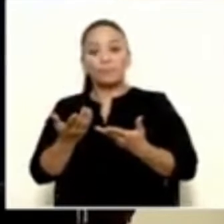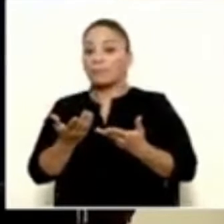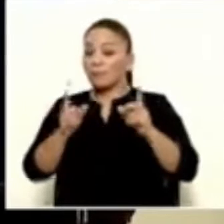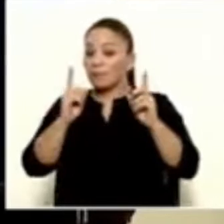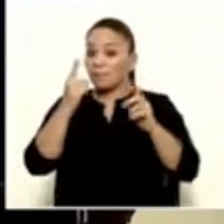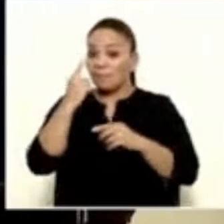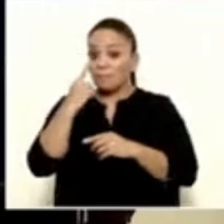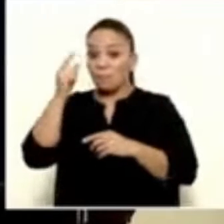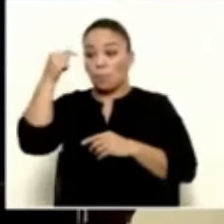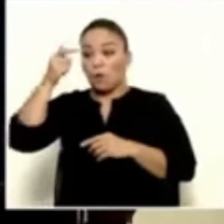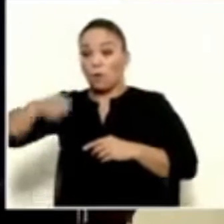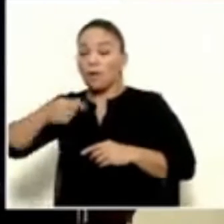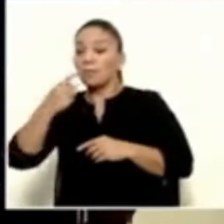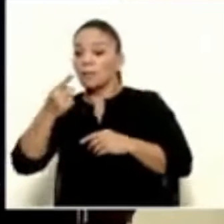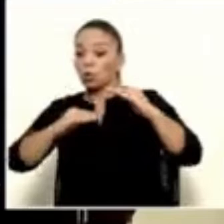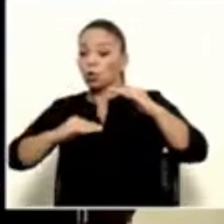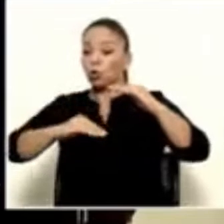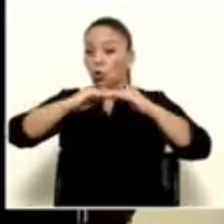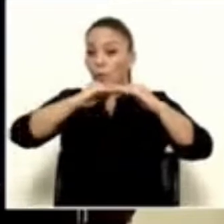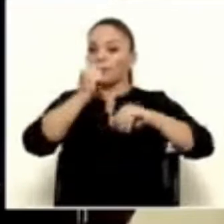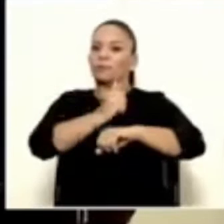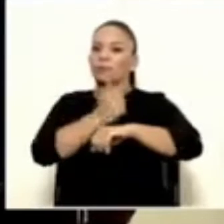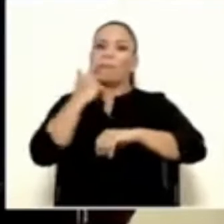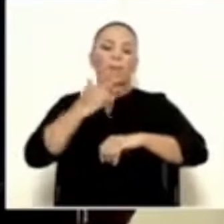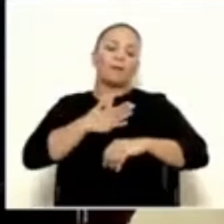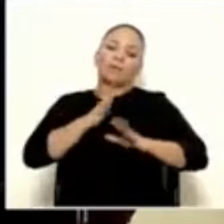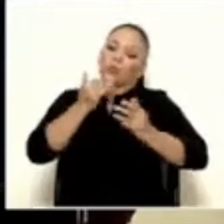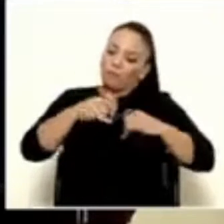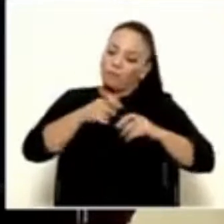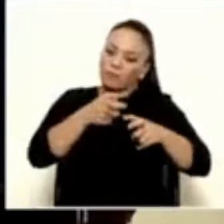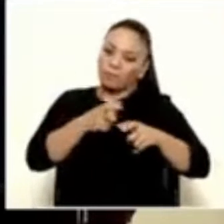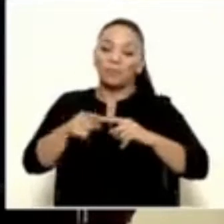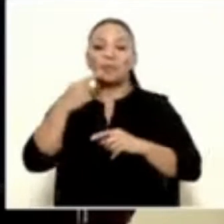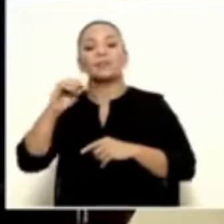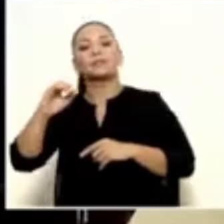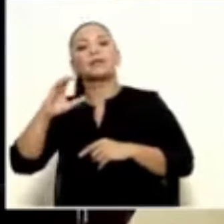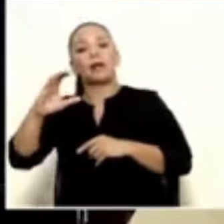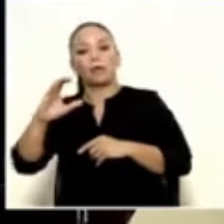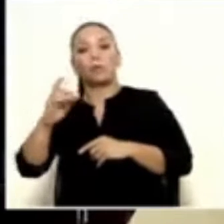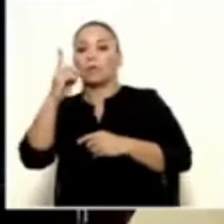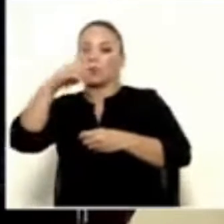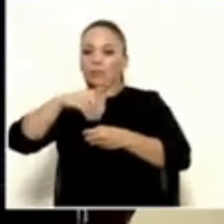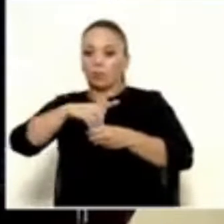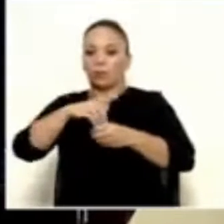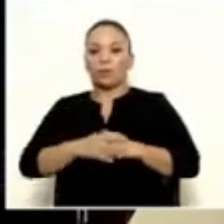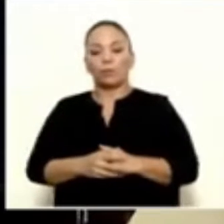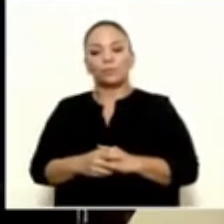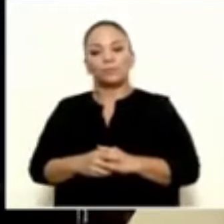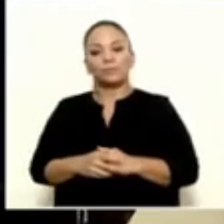el tope establecido, que a mí me parece todavía excesivo, es el salario de un diputado